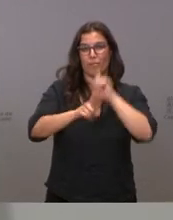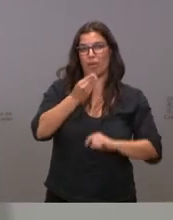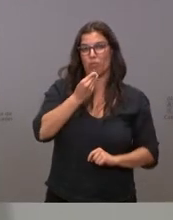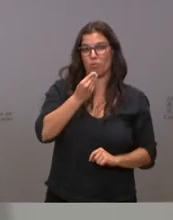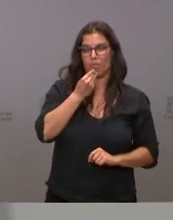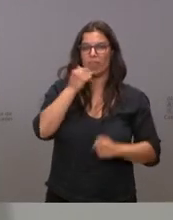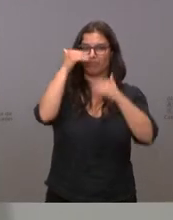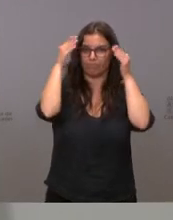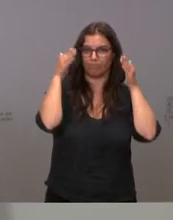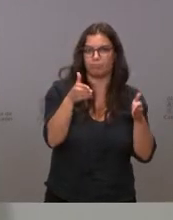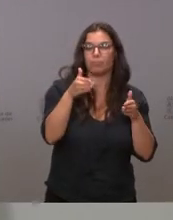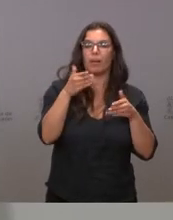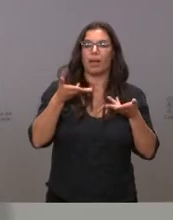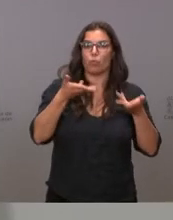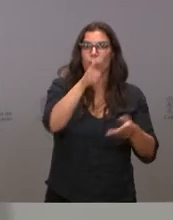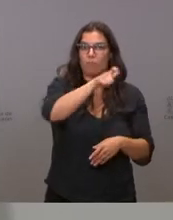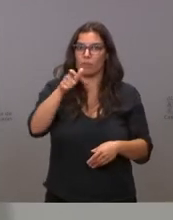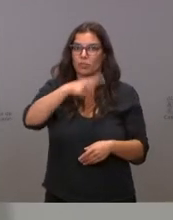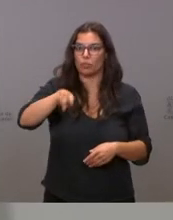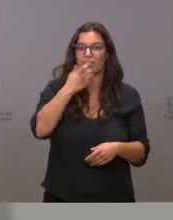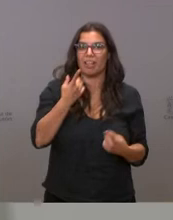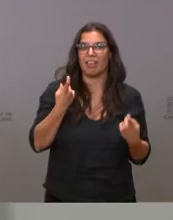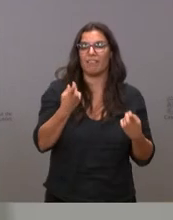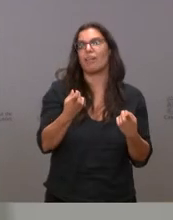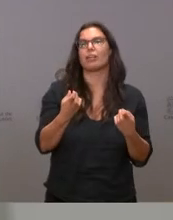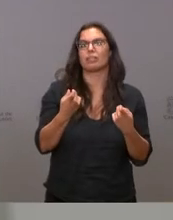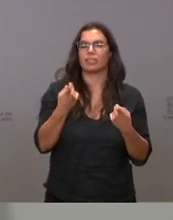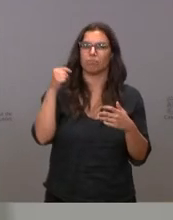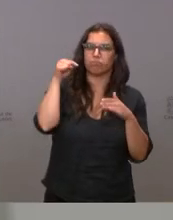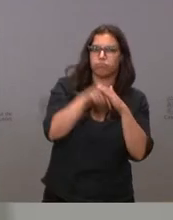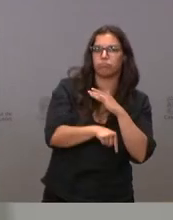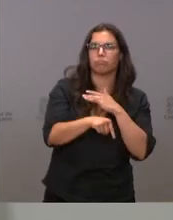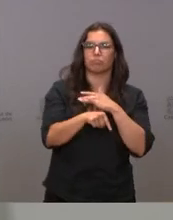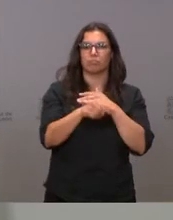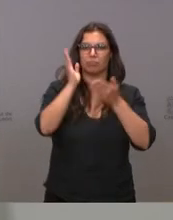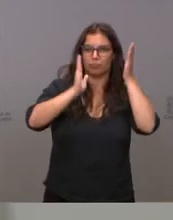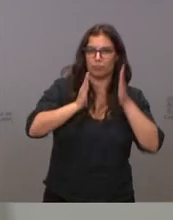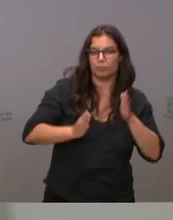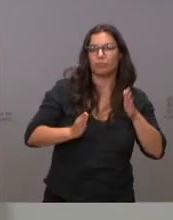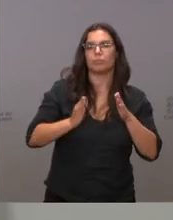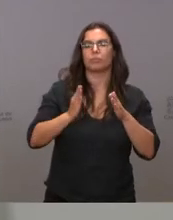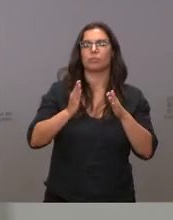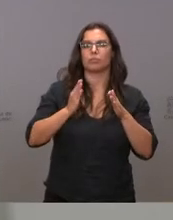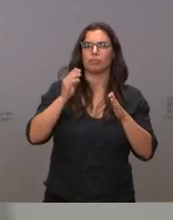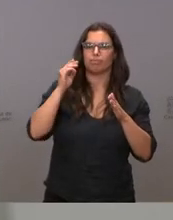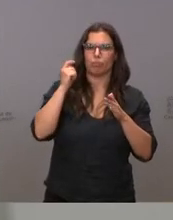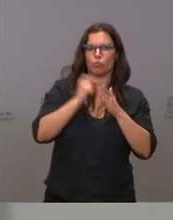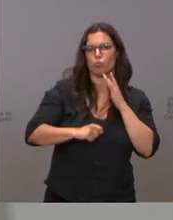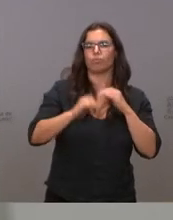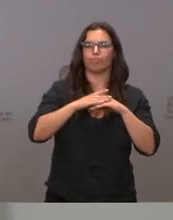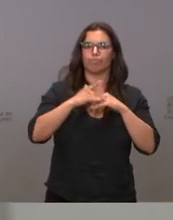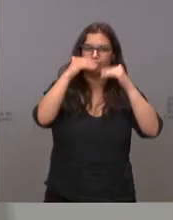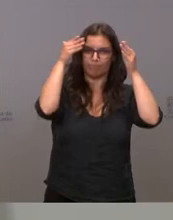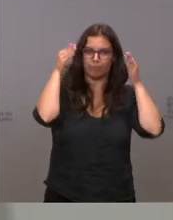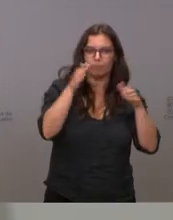se va a destinar a ayudar a los pacientes que requieren ayuda integral e interdisciplinar y abordajes terapéuticos intensivos para su